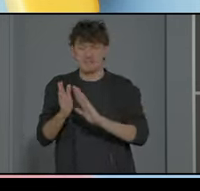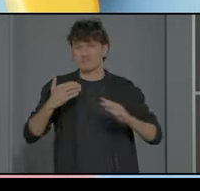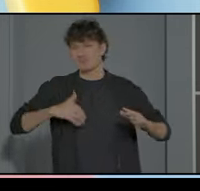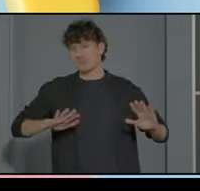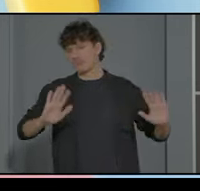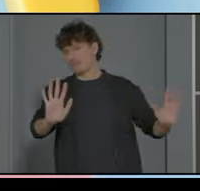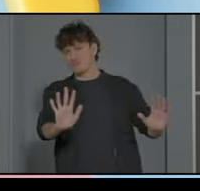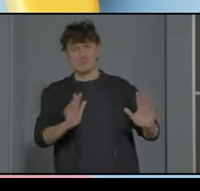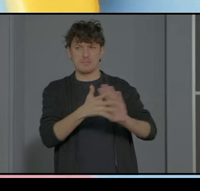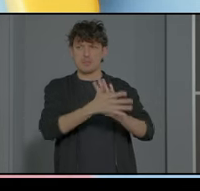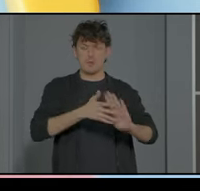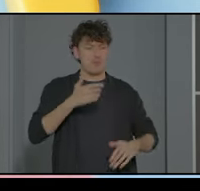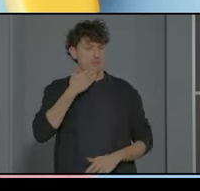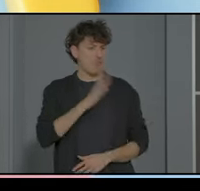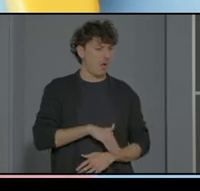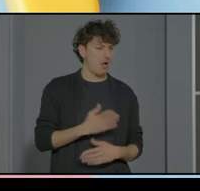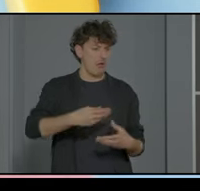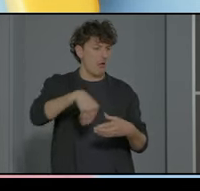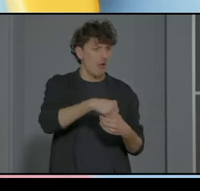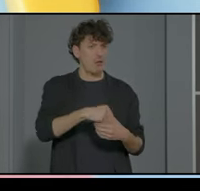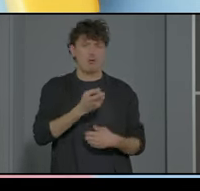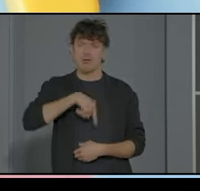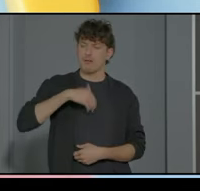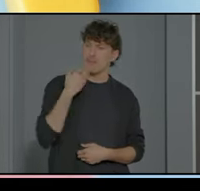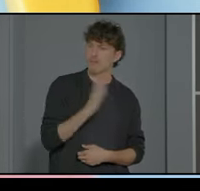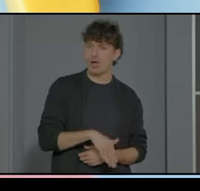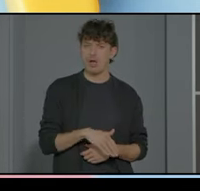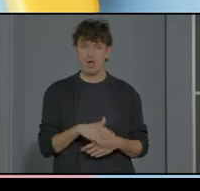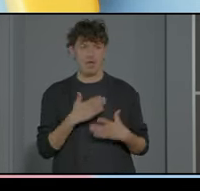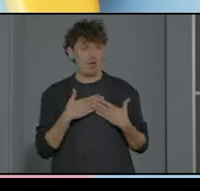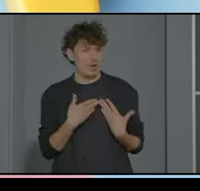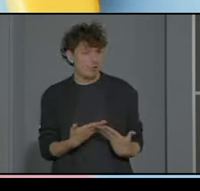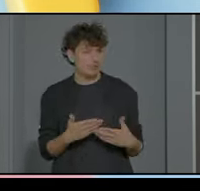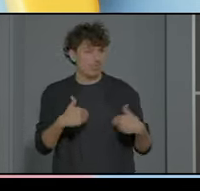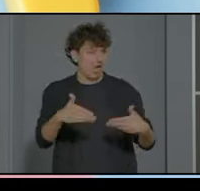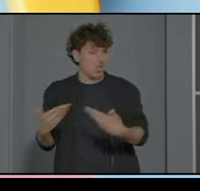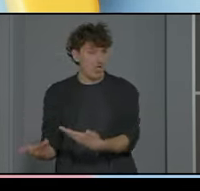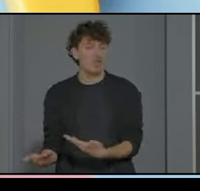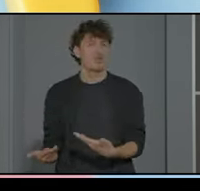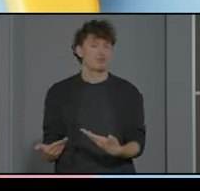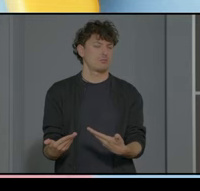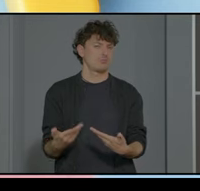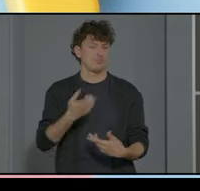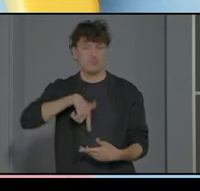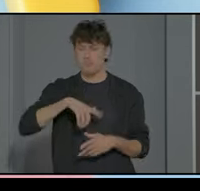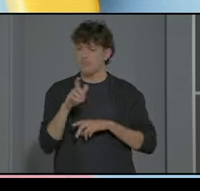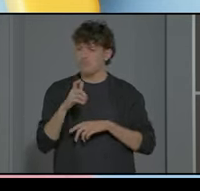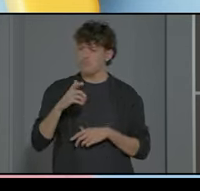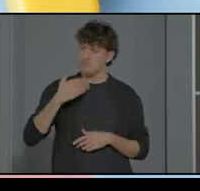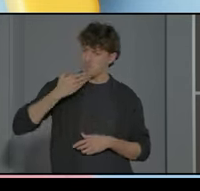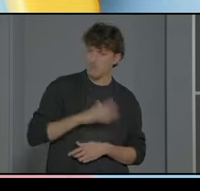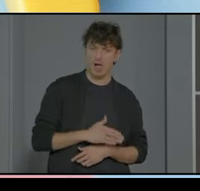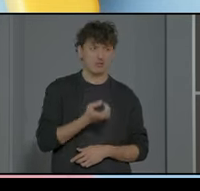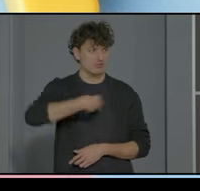bueno que guay somos porque les incluimos que somos unos tíos súper generosos y somos gente muy maja no